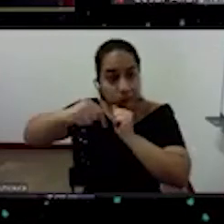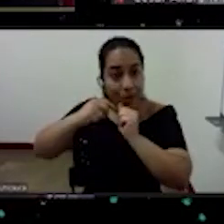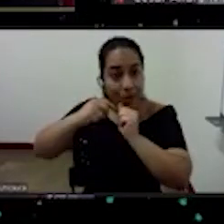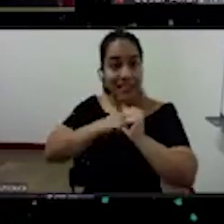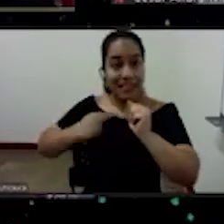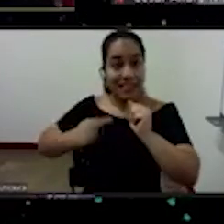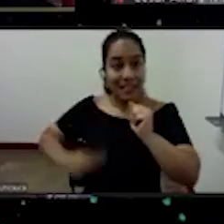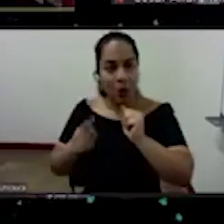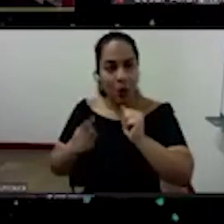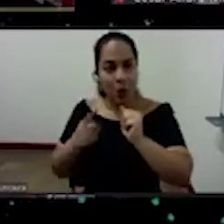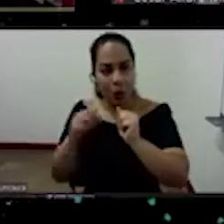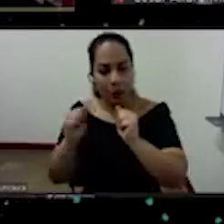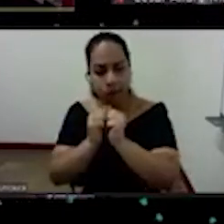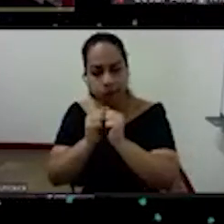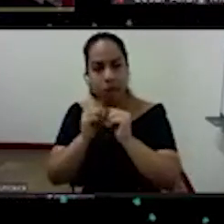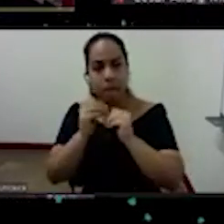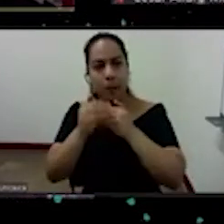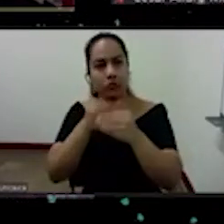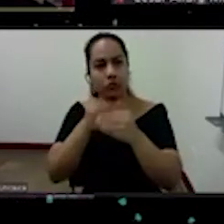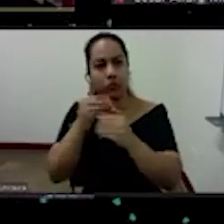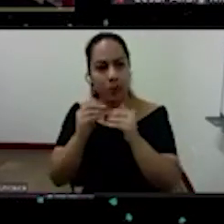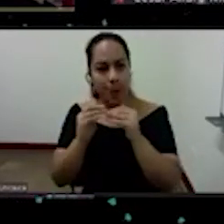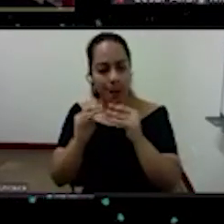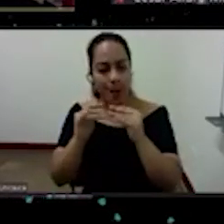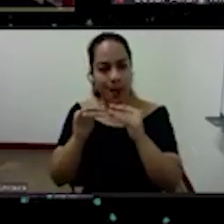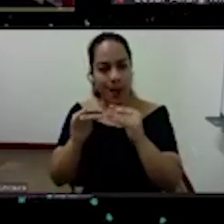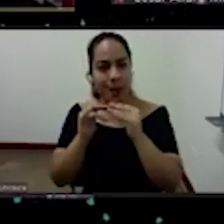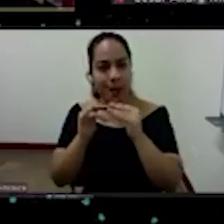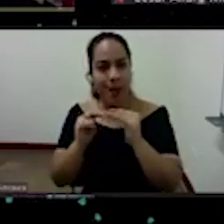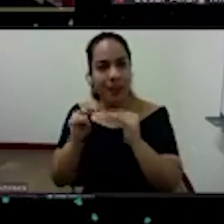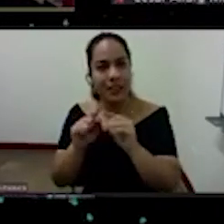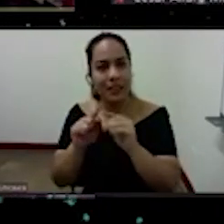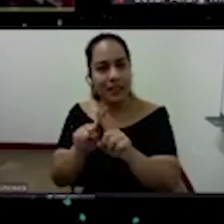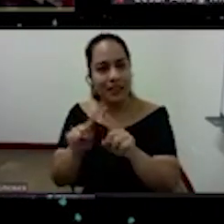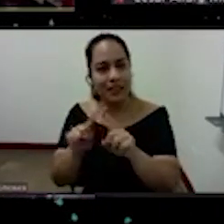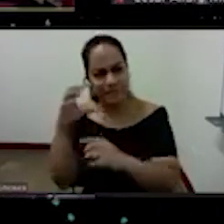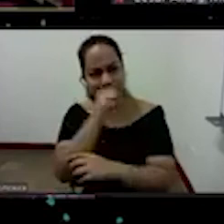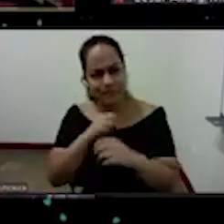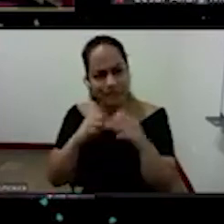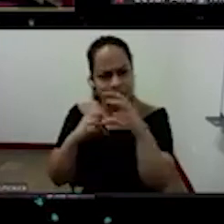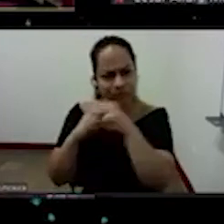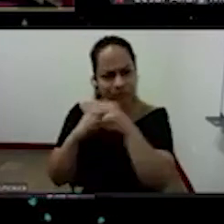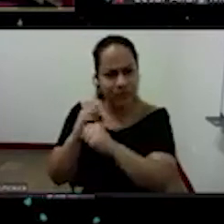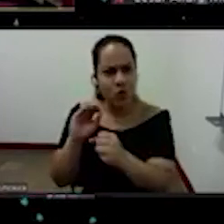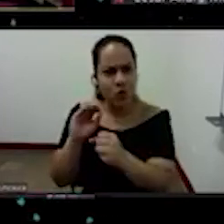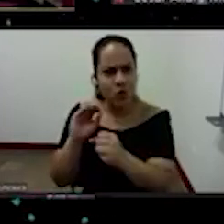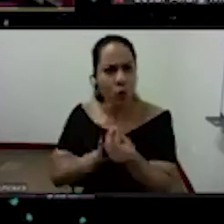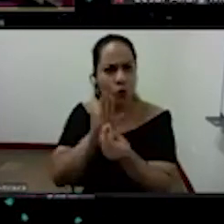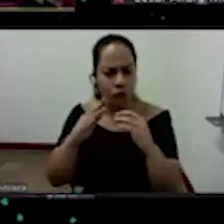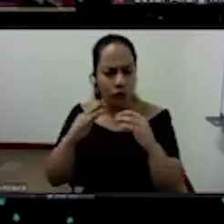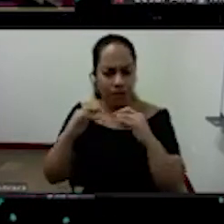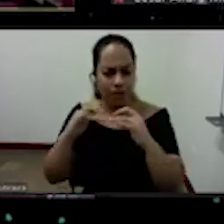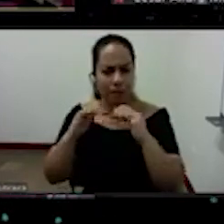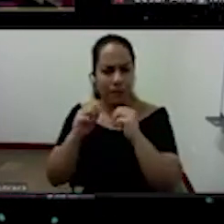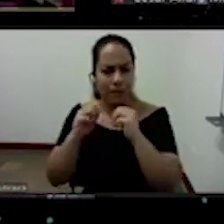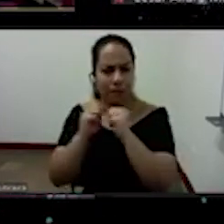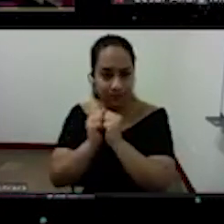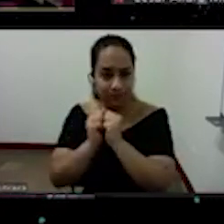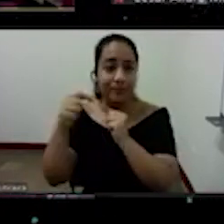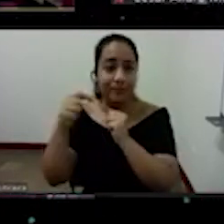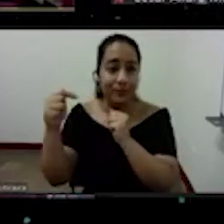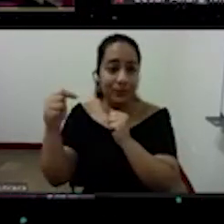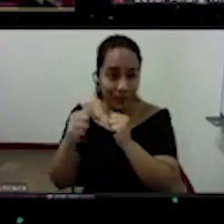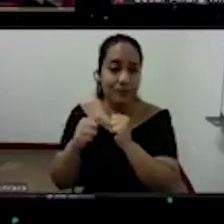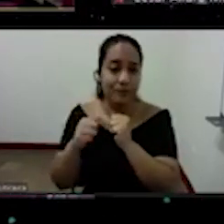por un proceso de identificación colectiva esa es la